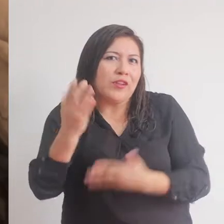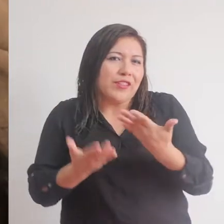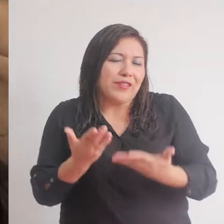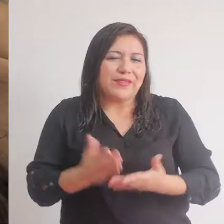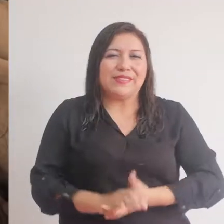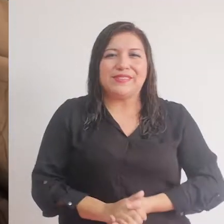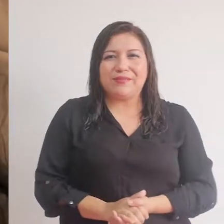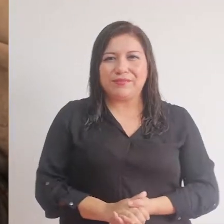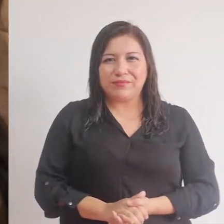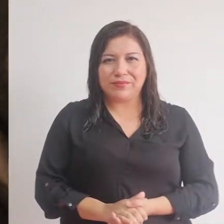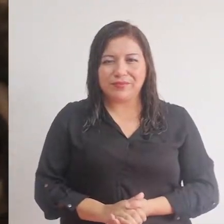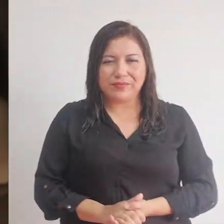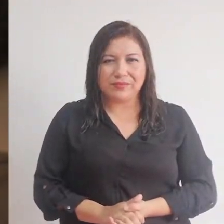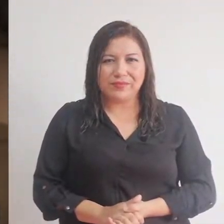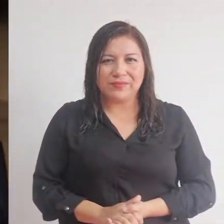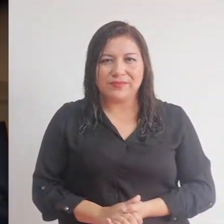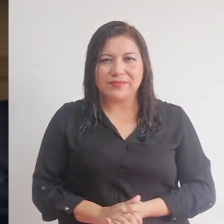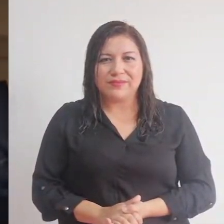.0.